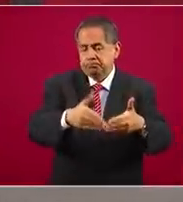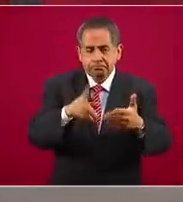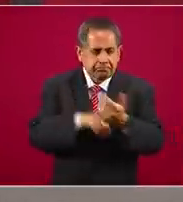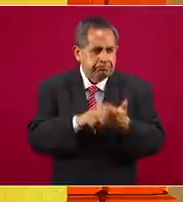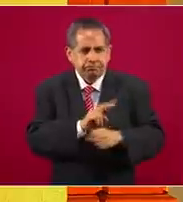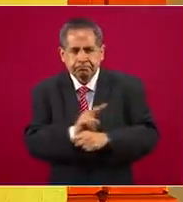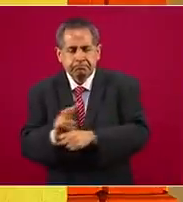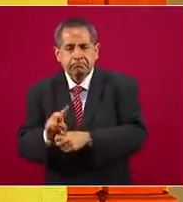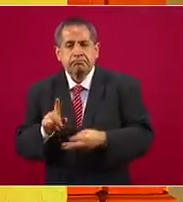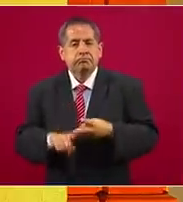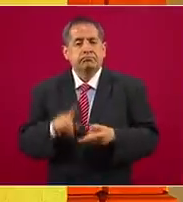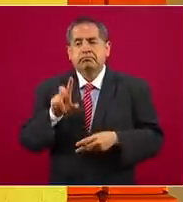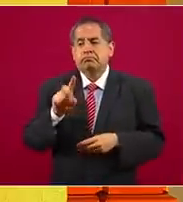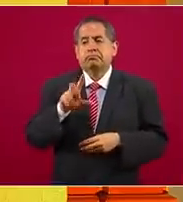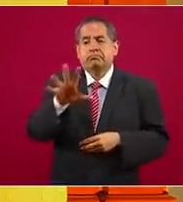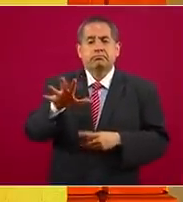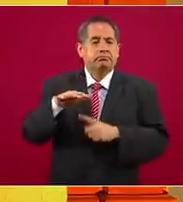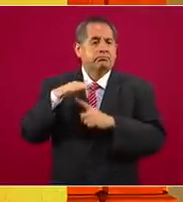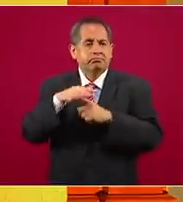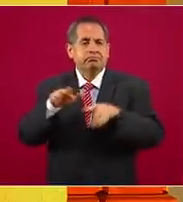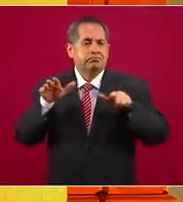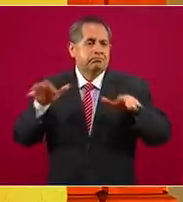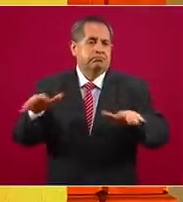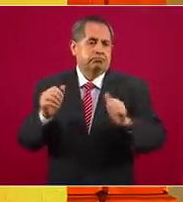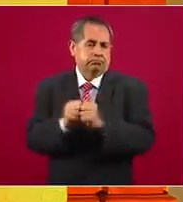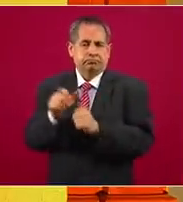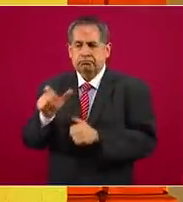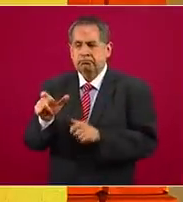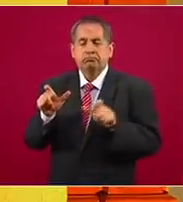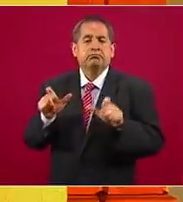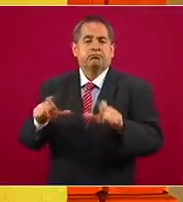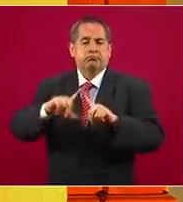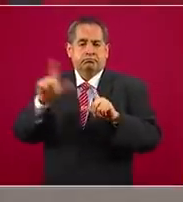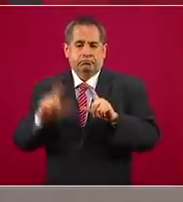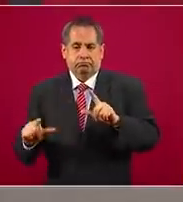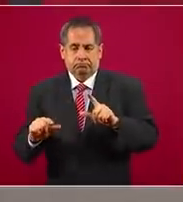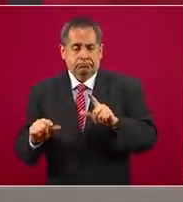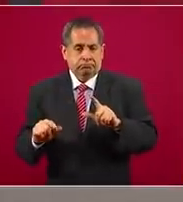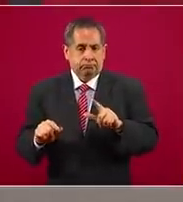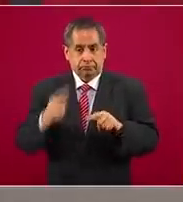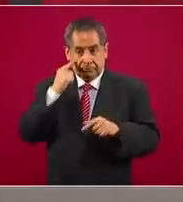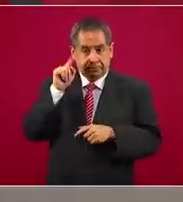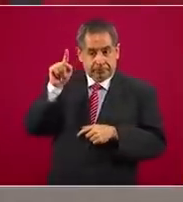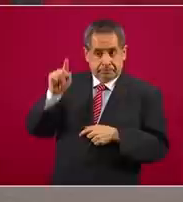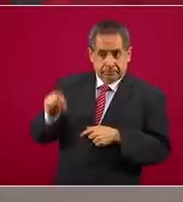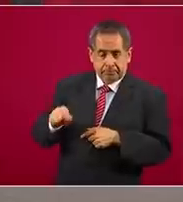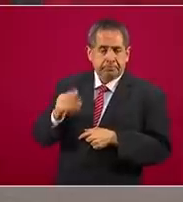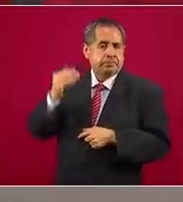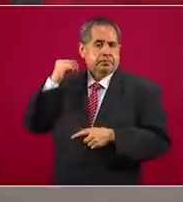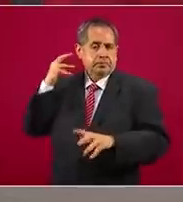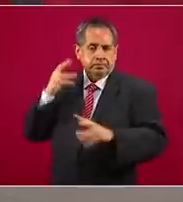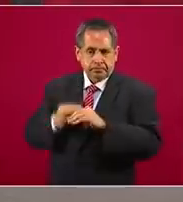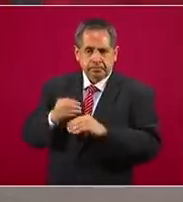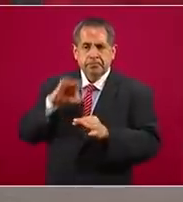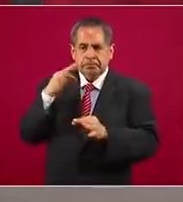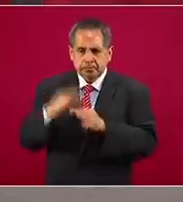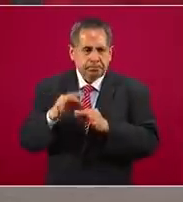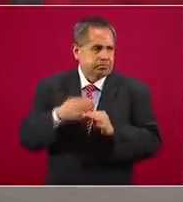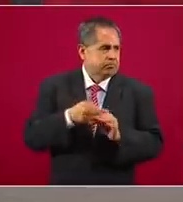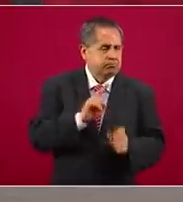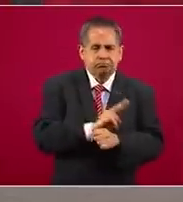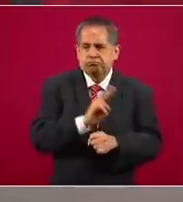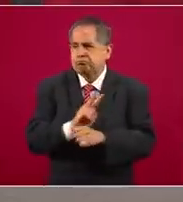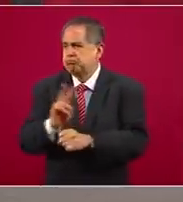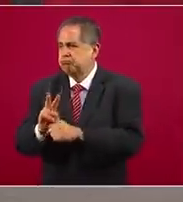y 35 aeronaves de la Guardia Nacional. Todas estas son las misiones que están cumpliendo, que cumplieron durante el mes